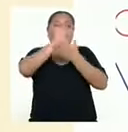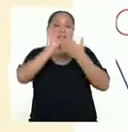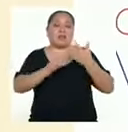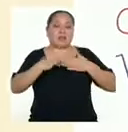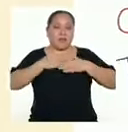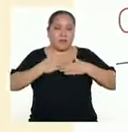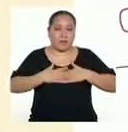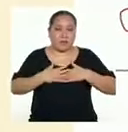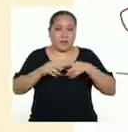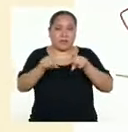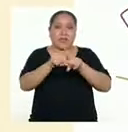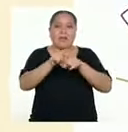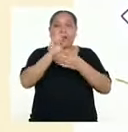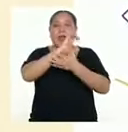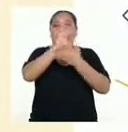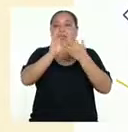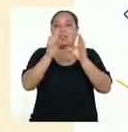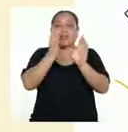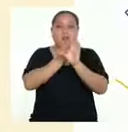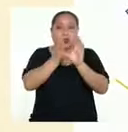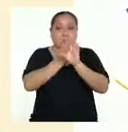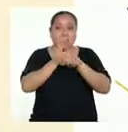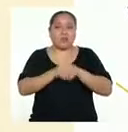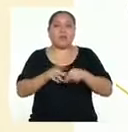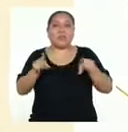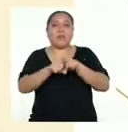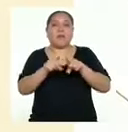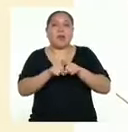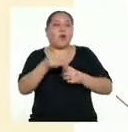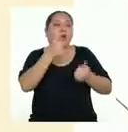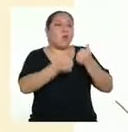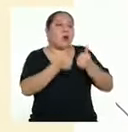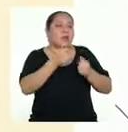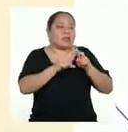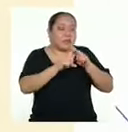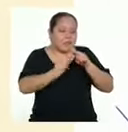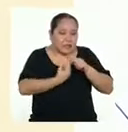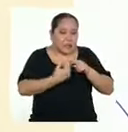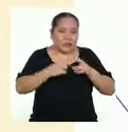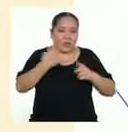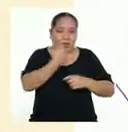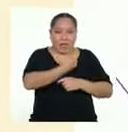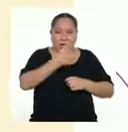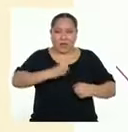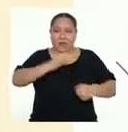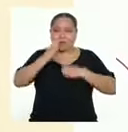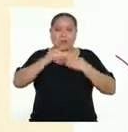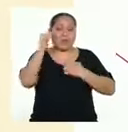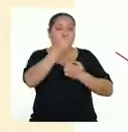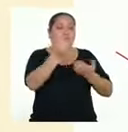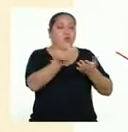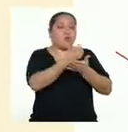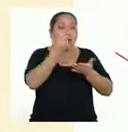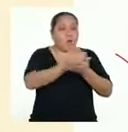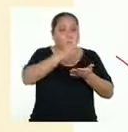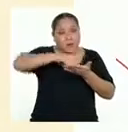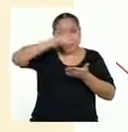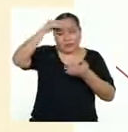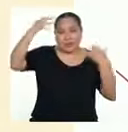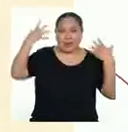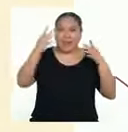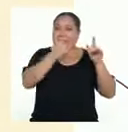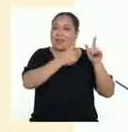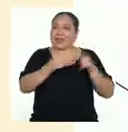físicas y psicológicas, así como la razón de ser de cada emoción. Con este nuevo aprendizaje, estuvimos listas y